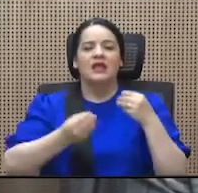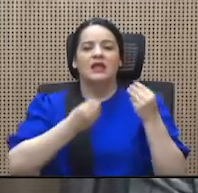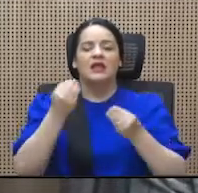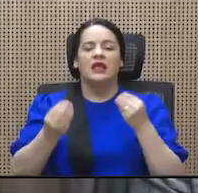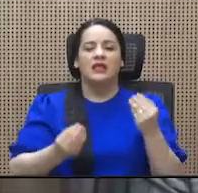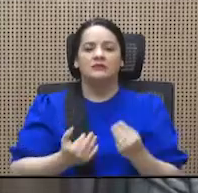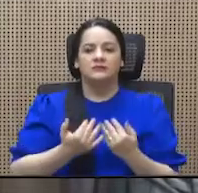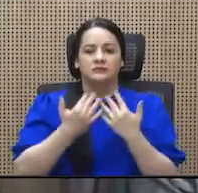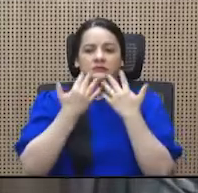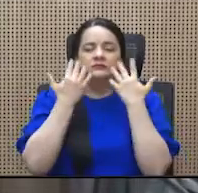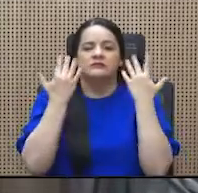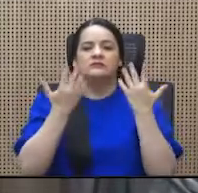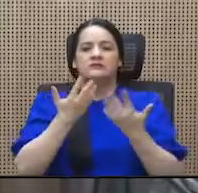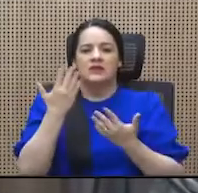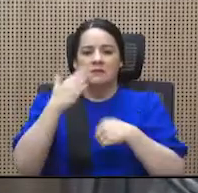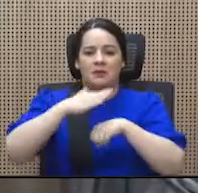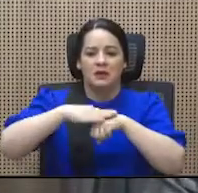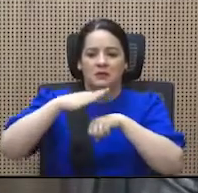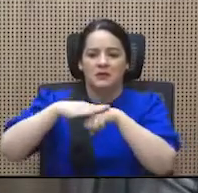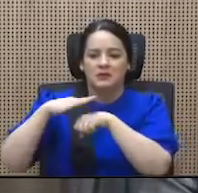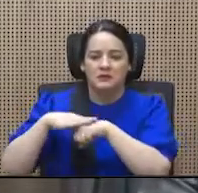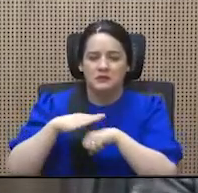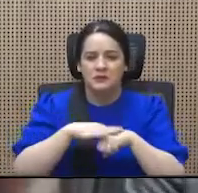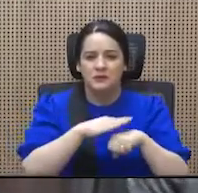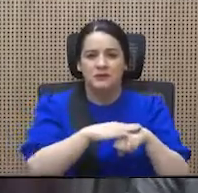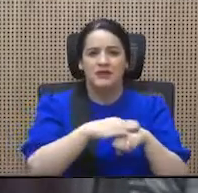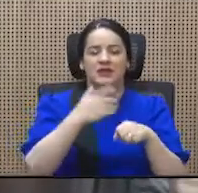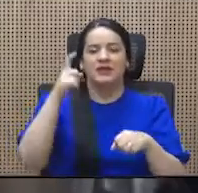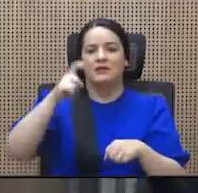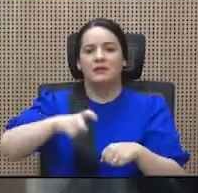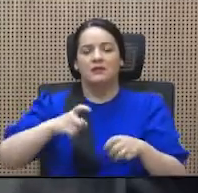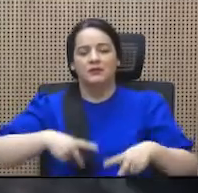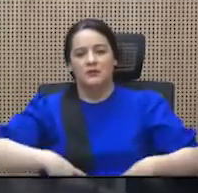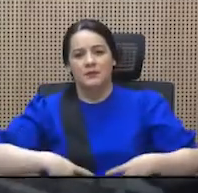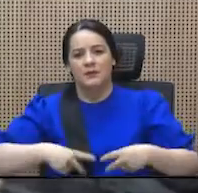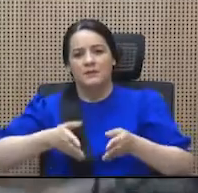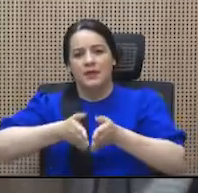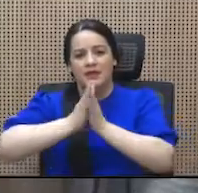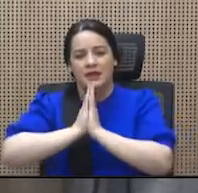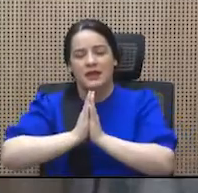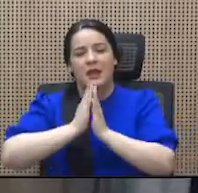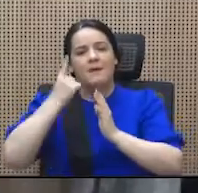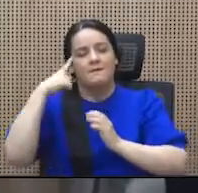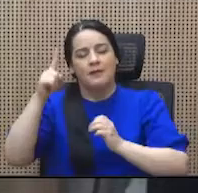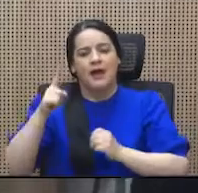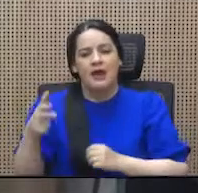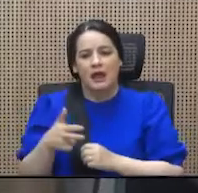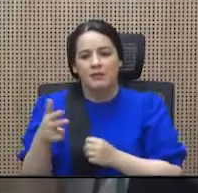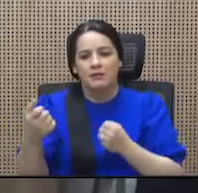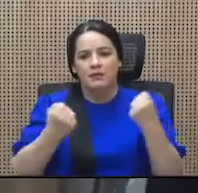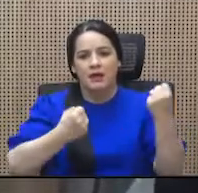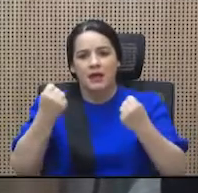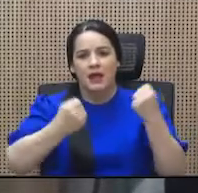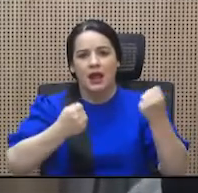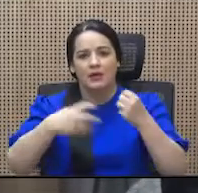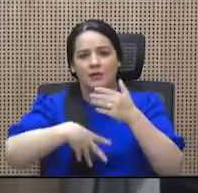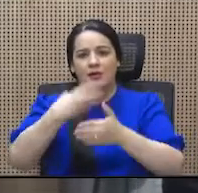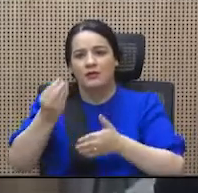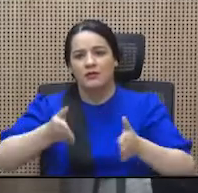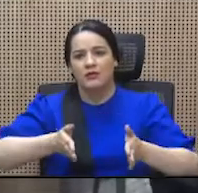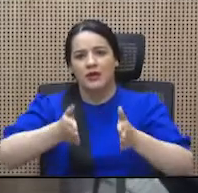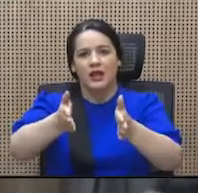permisos que tenemos que pedir para circular en carro, para poder andar en la calle, donde nos quieran decir